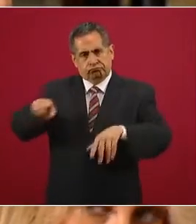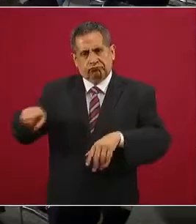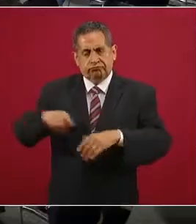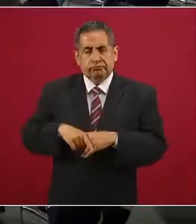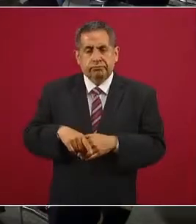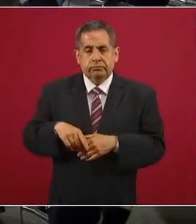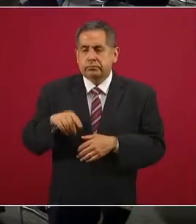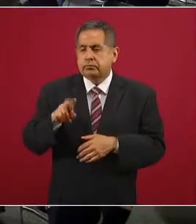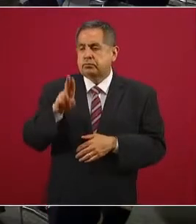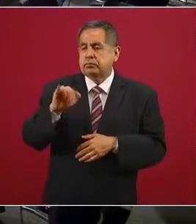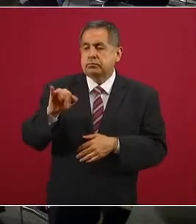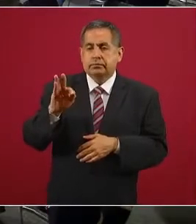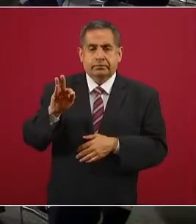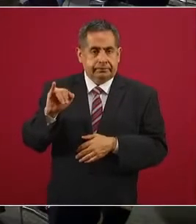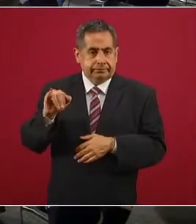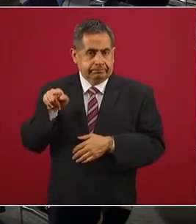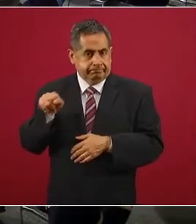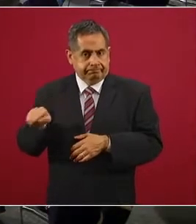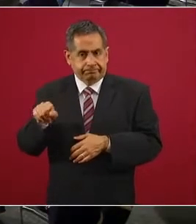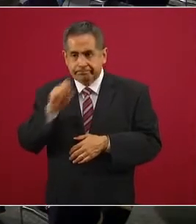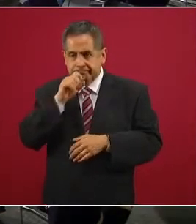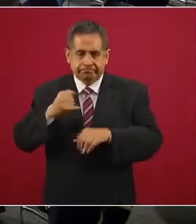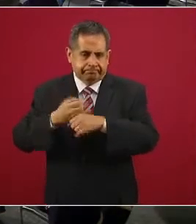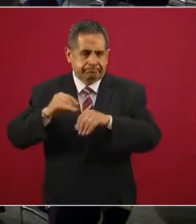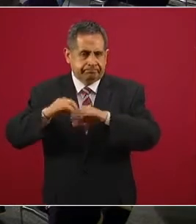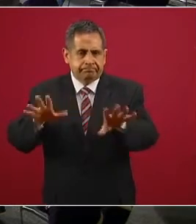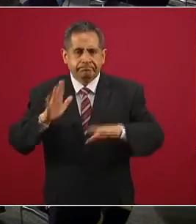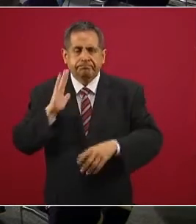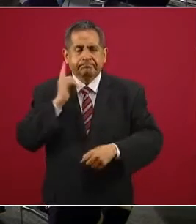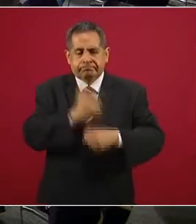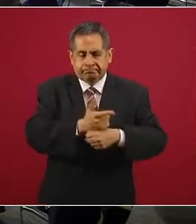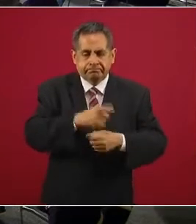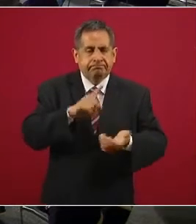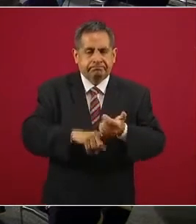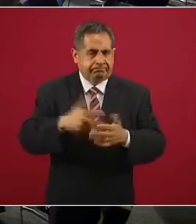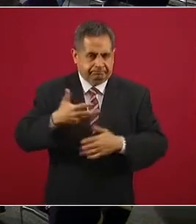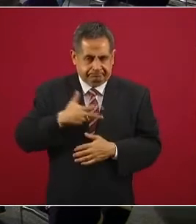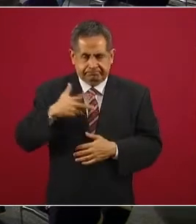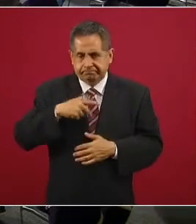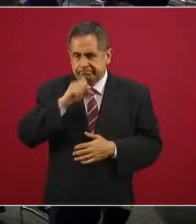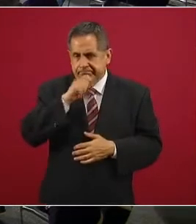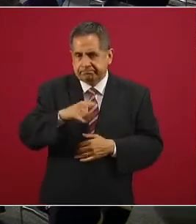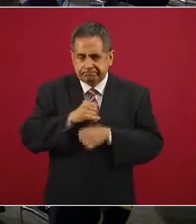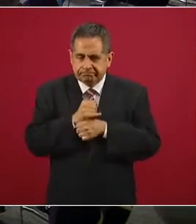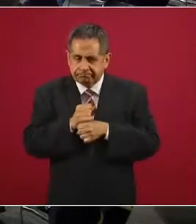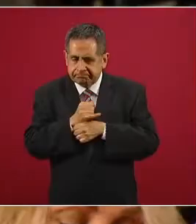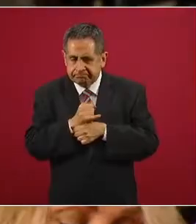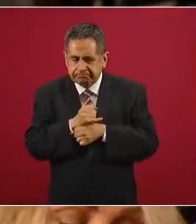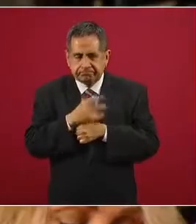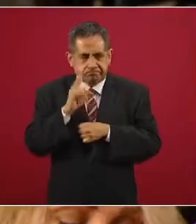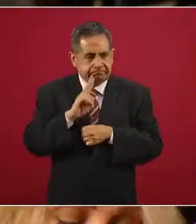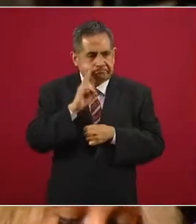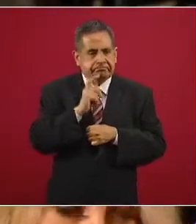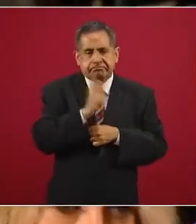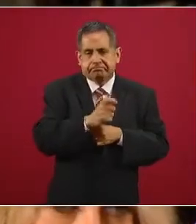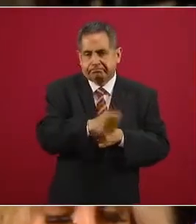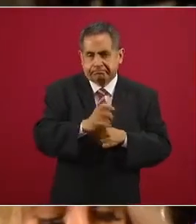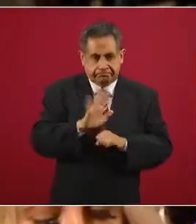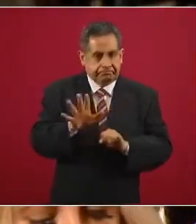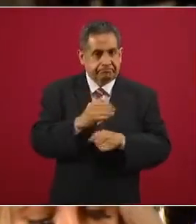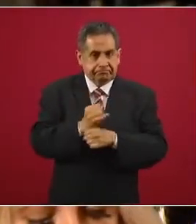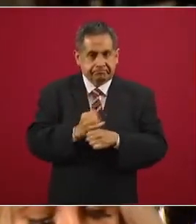la Unidad de Inteligencia Financiera ya tiene pues investigaciones abiertas al respecto.